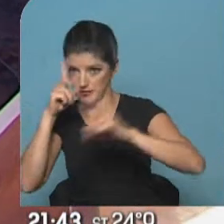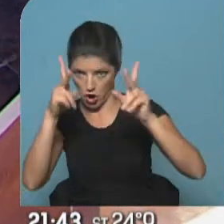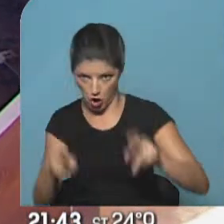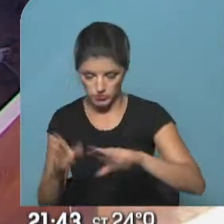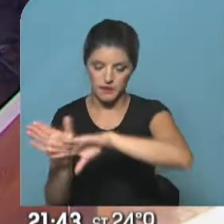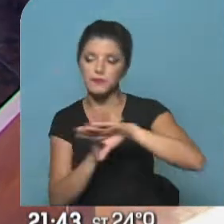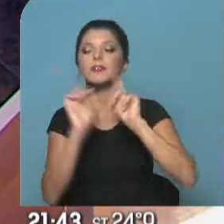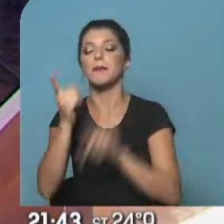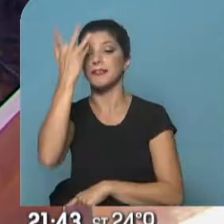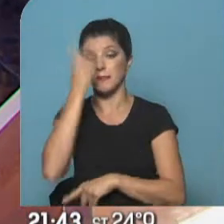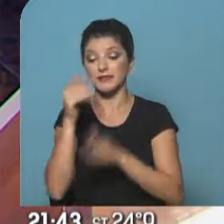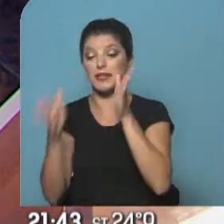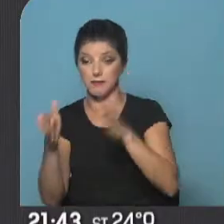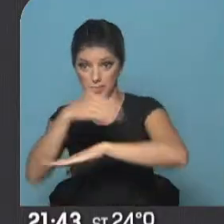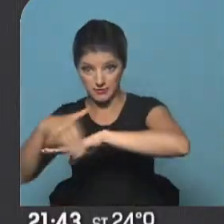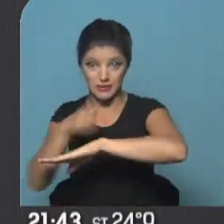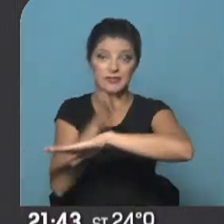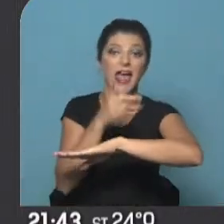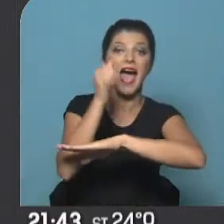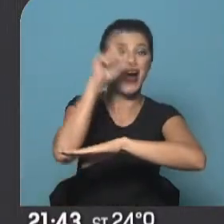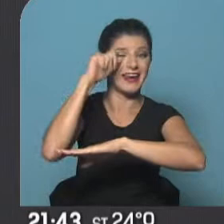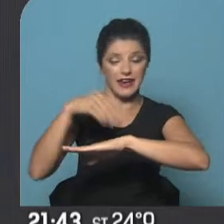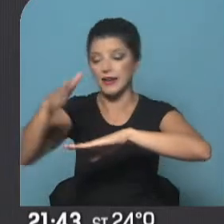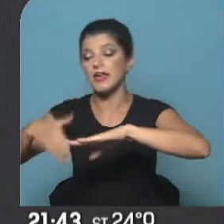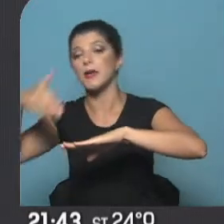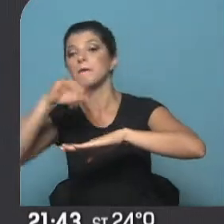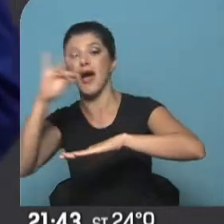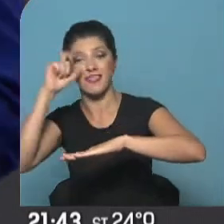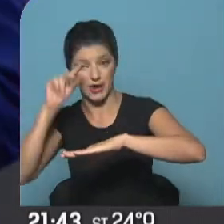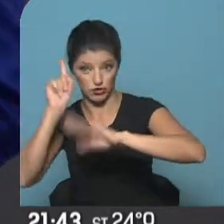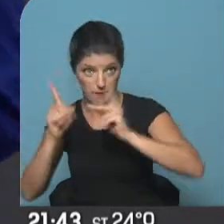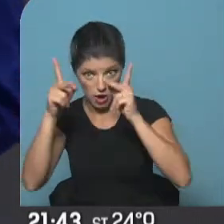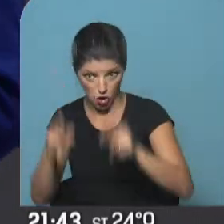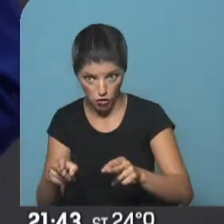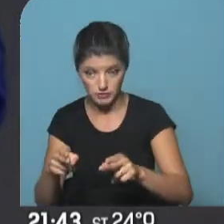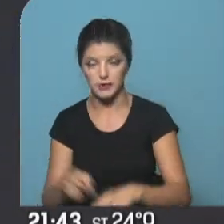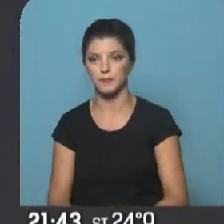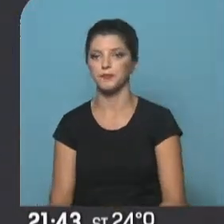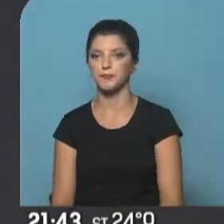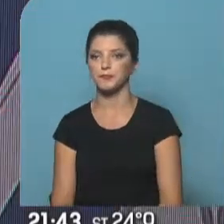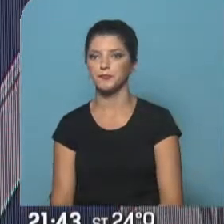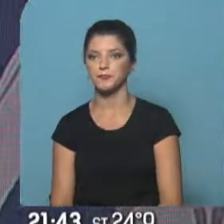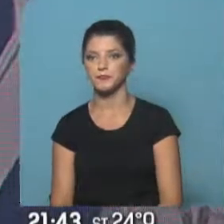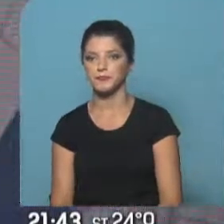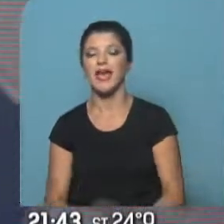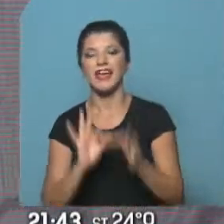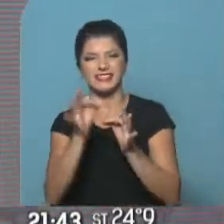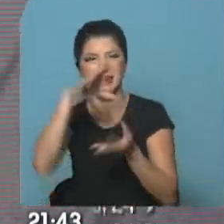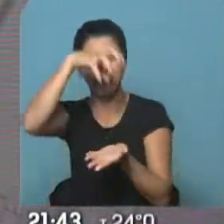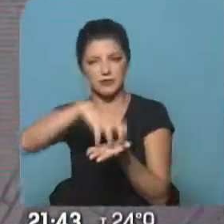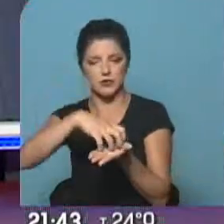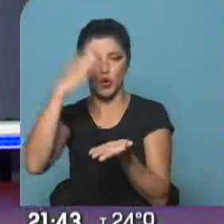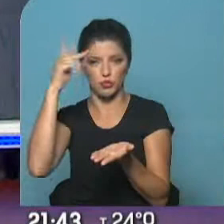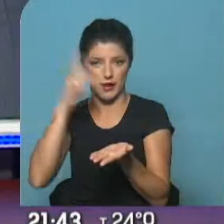Alem y Eduardo Madero será uno de los carriles que va a estar restringido a lo largo de este fin de semana. Cerca del CSK, esta zona 1